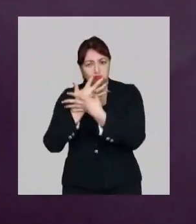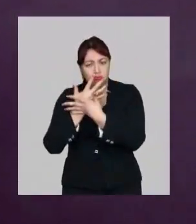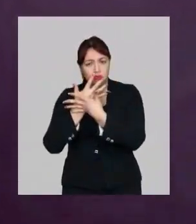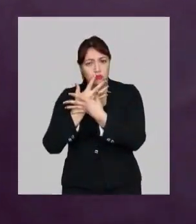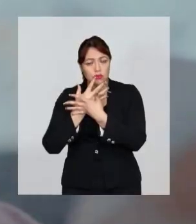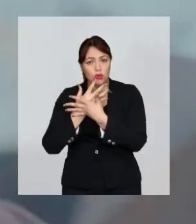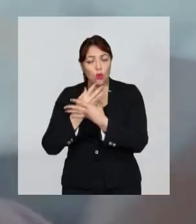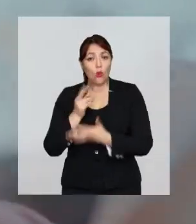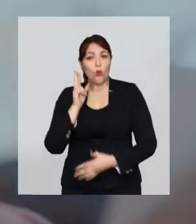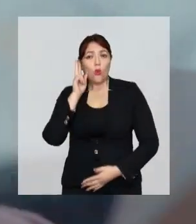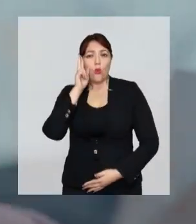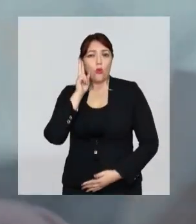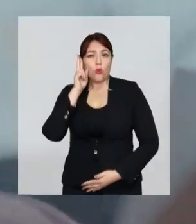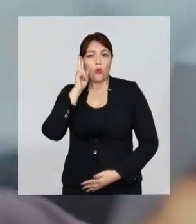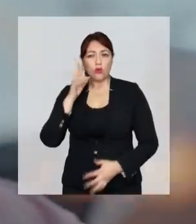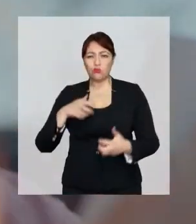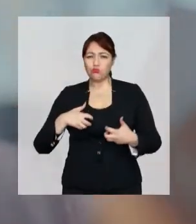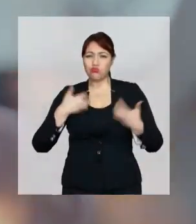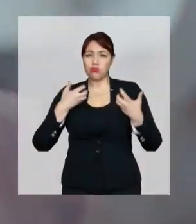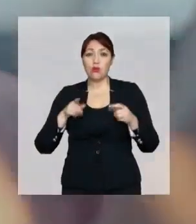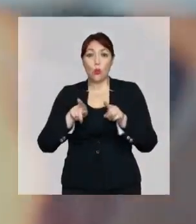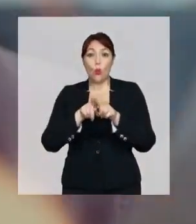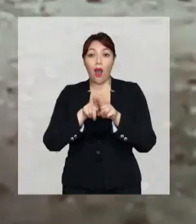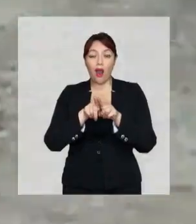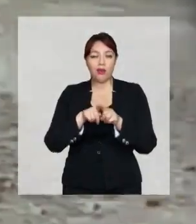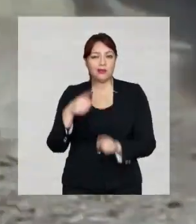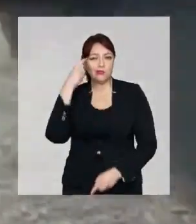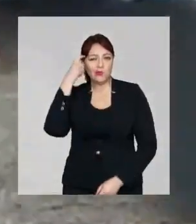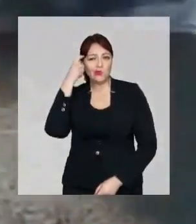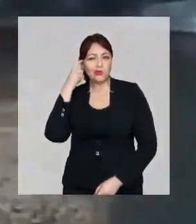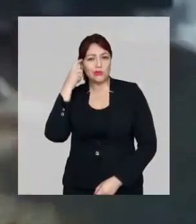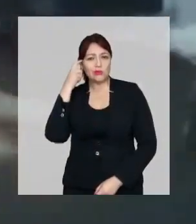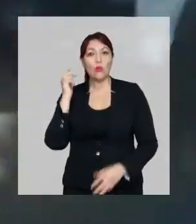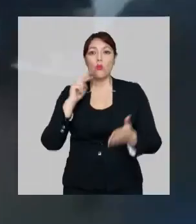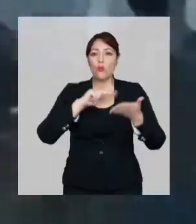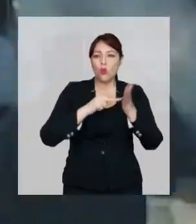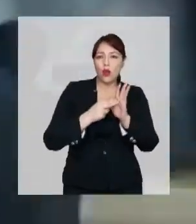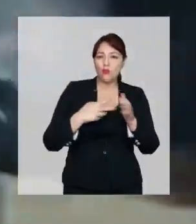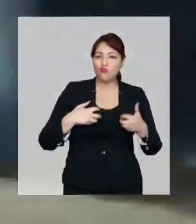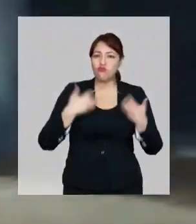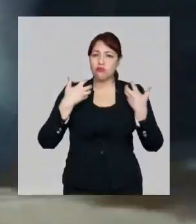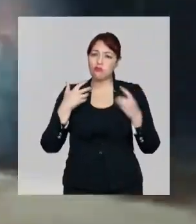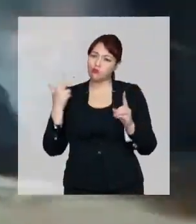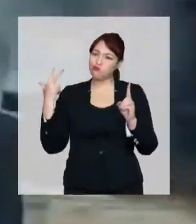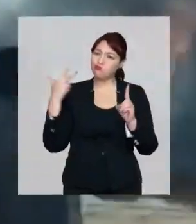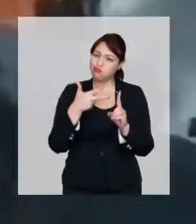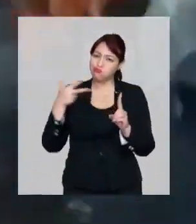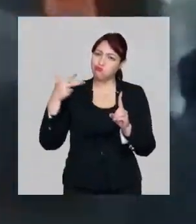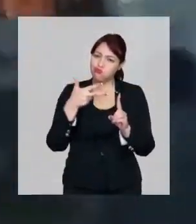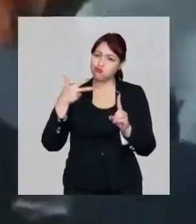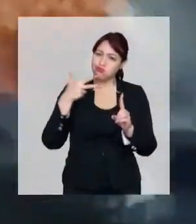Un recuerdo con rabia es rencor. Una causa con rabia es violencia.